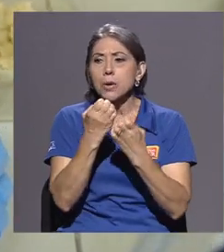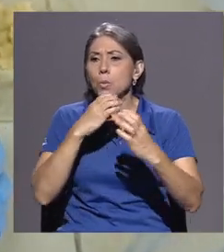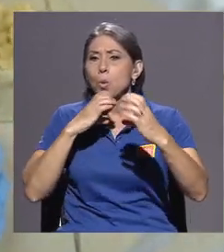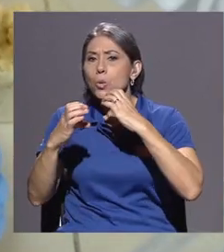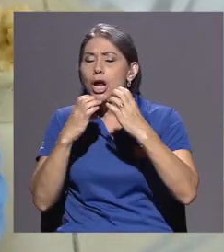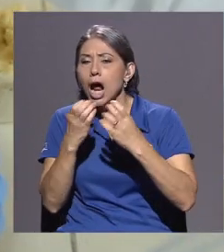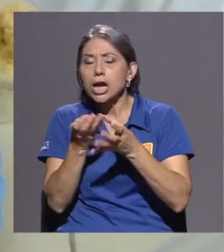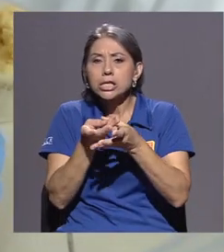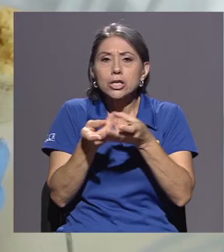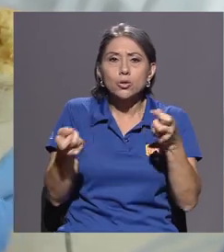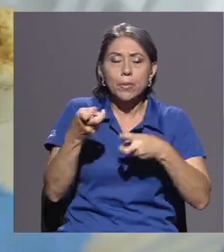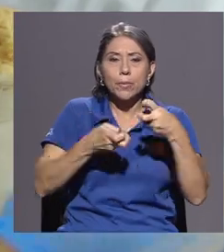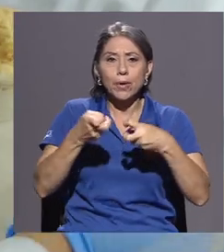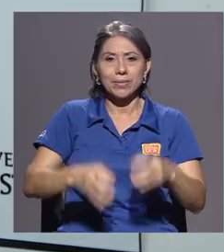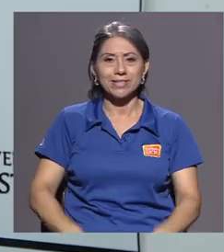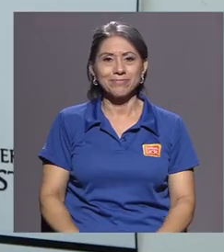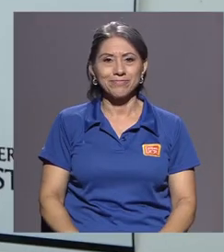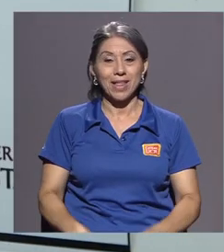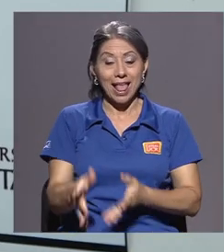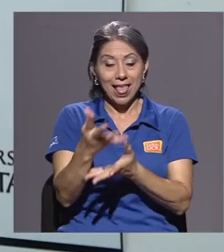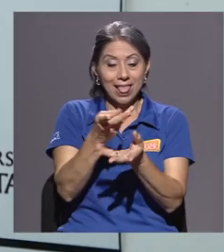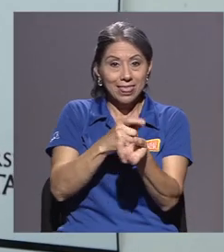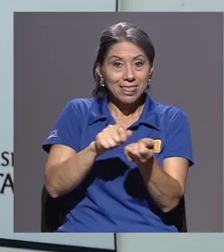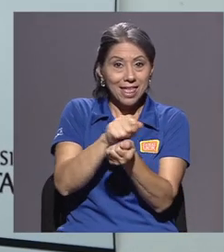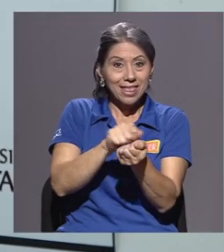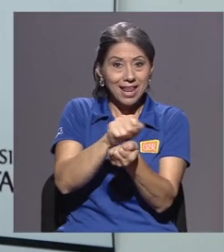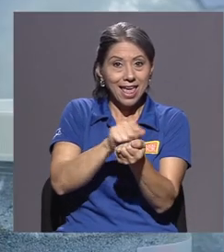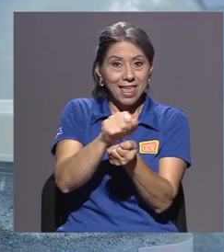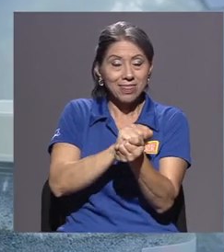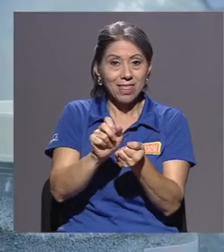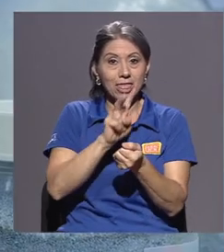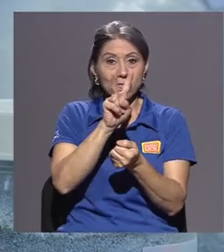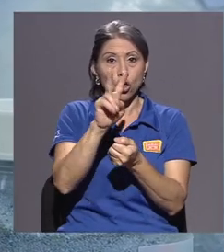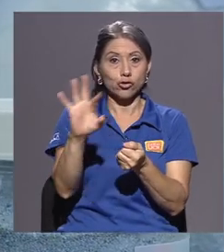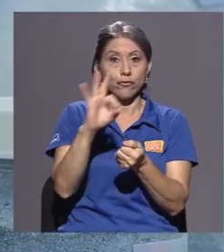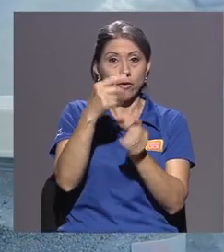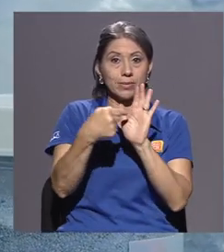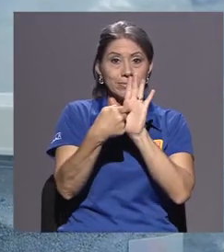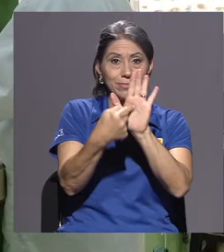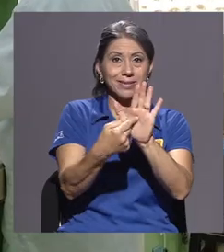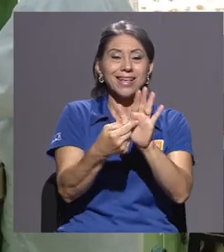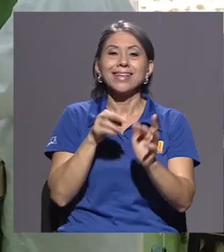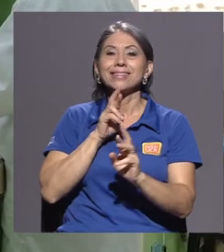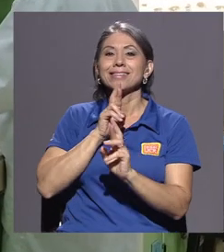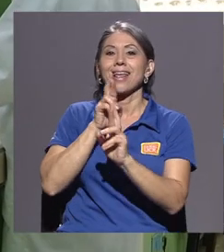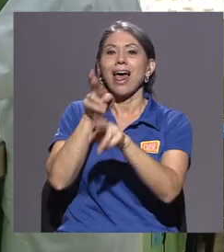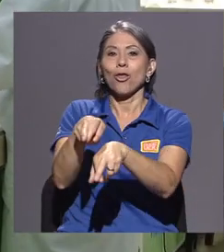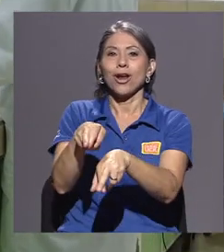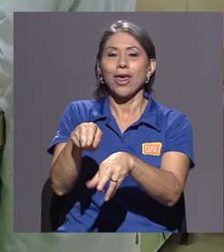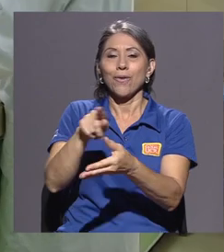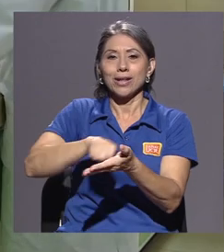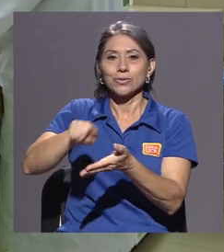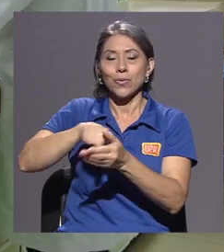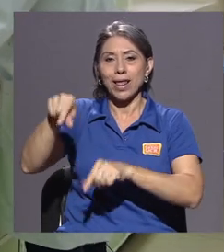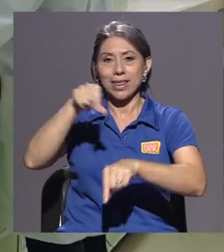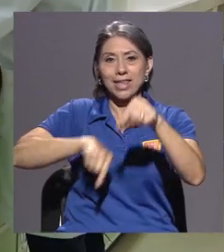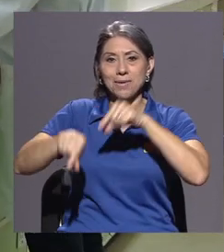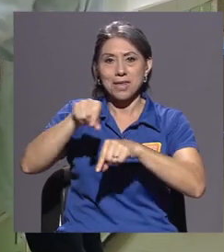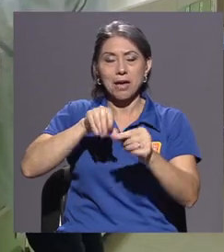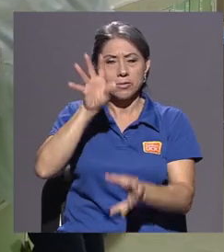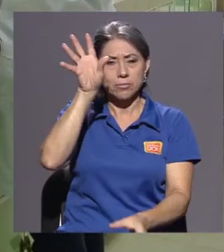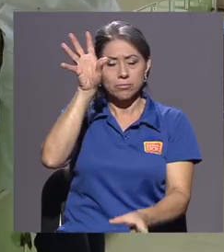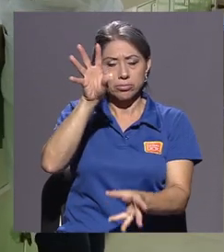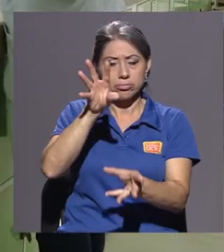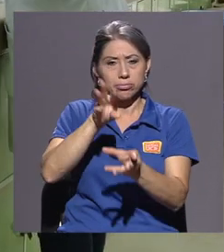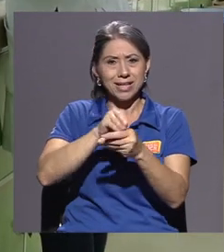problemas. El detergente, en sus dos presentaciones, será donado a la Escuela de Química. En total,